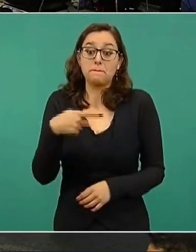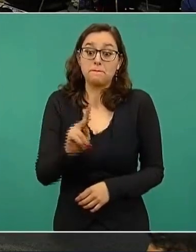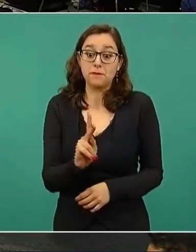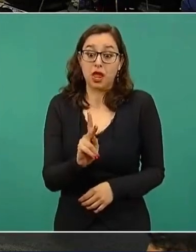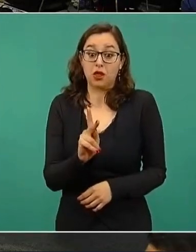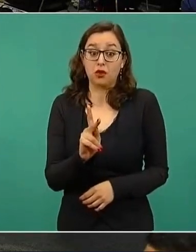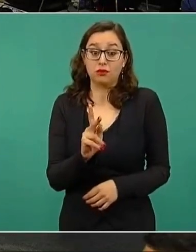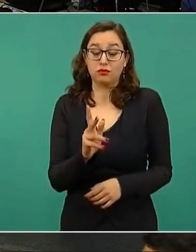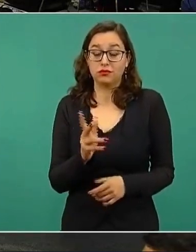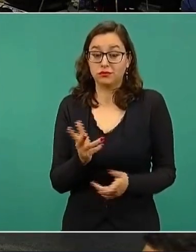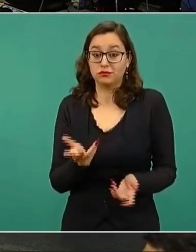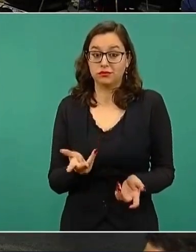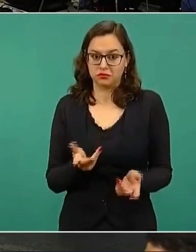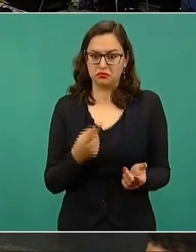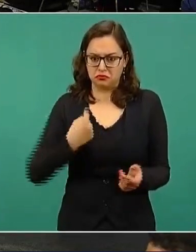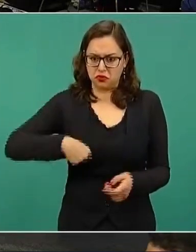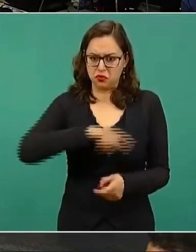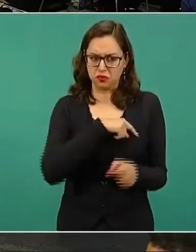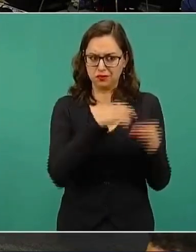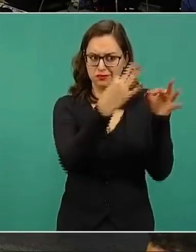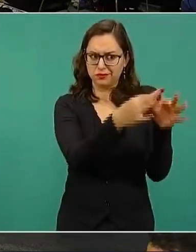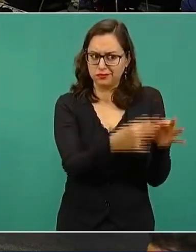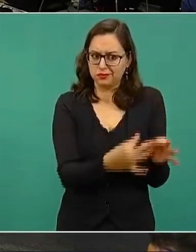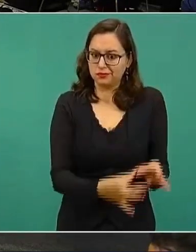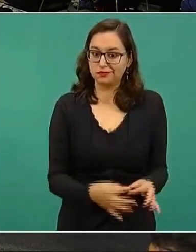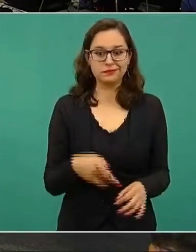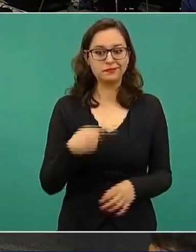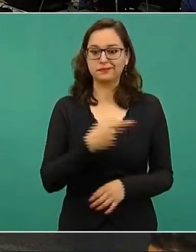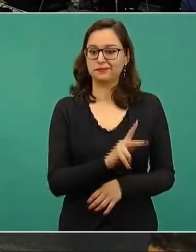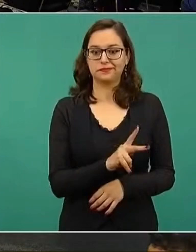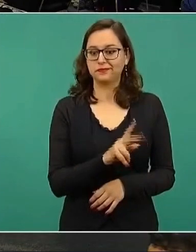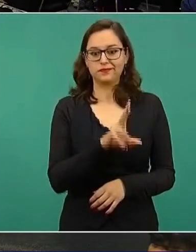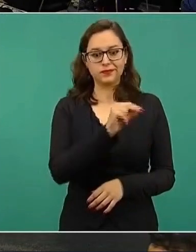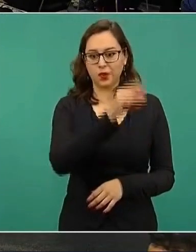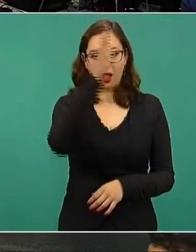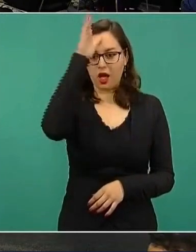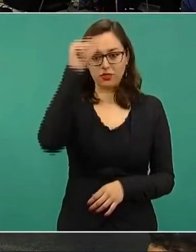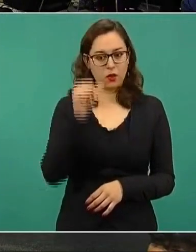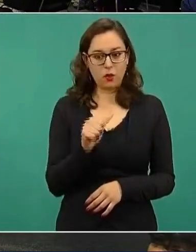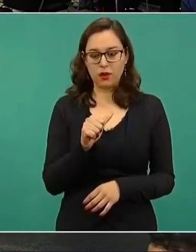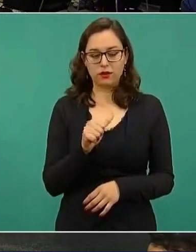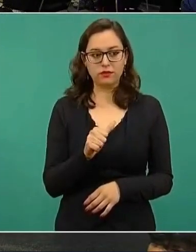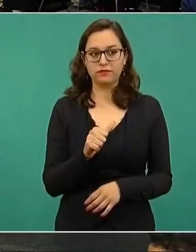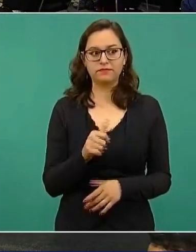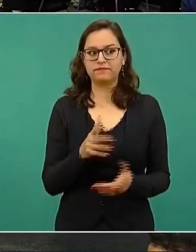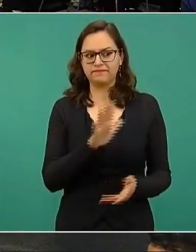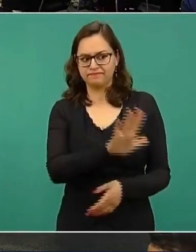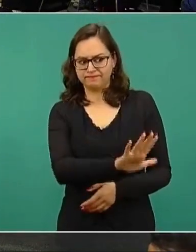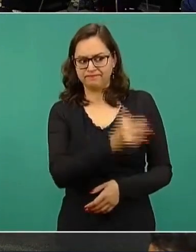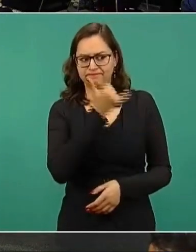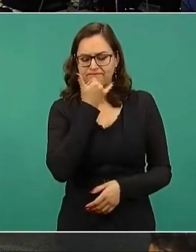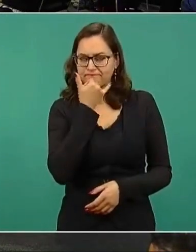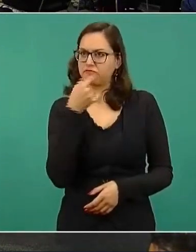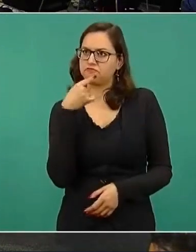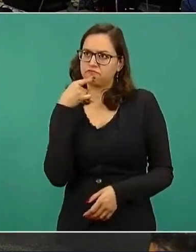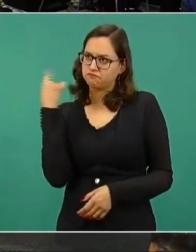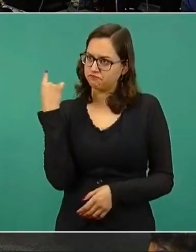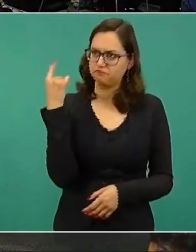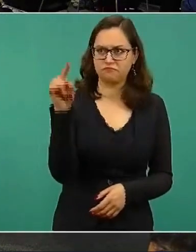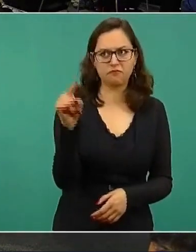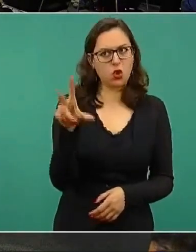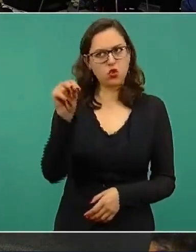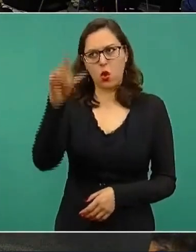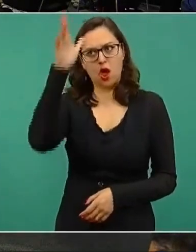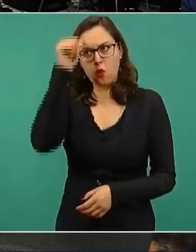derecho que tenemos también de contraponer recursos de inconformidad en los tribunales de circuito